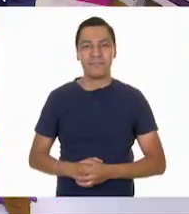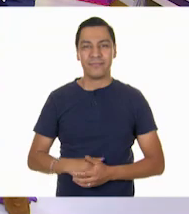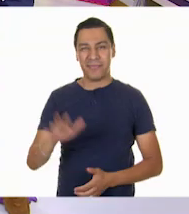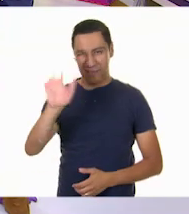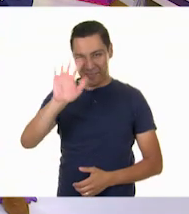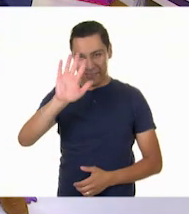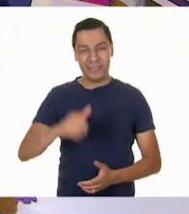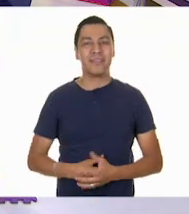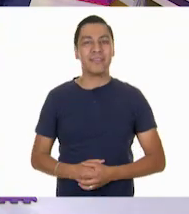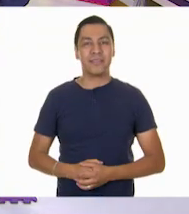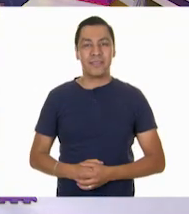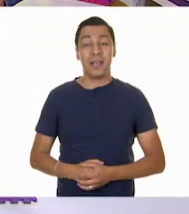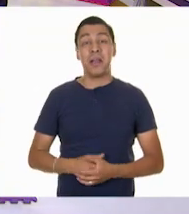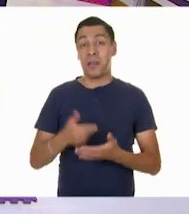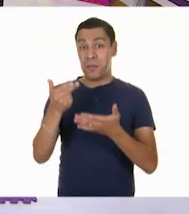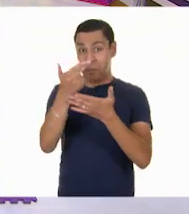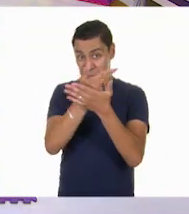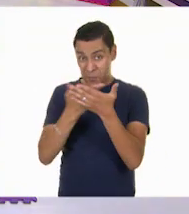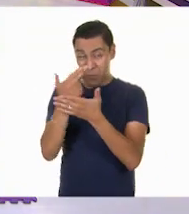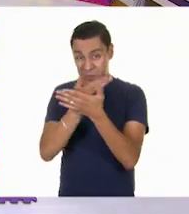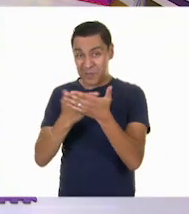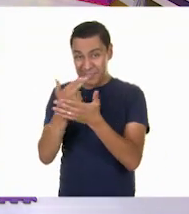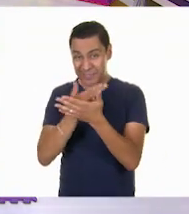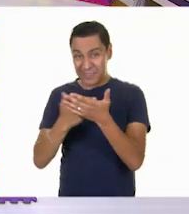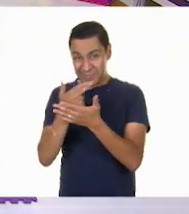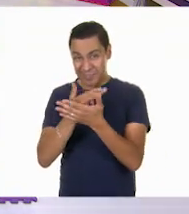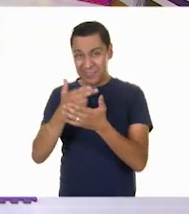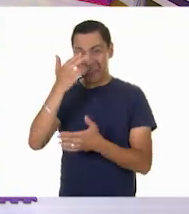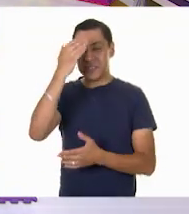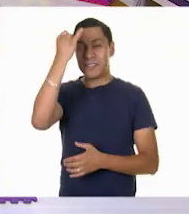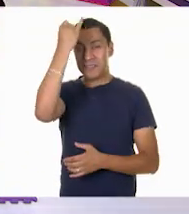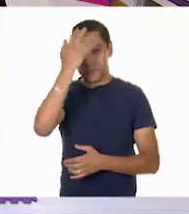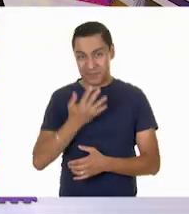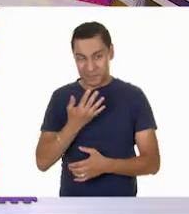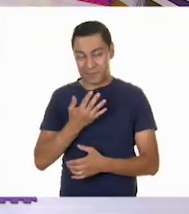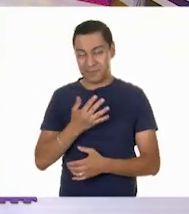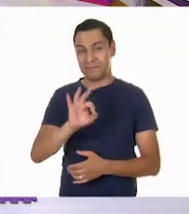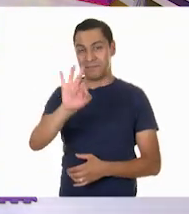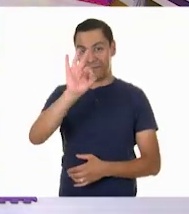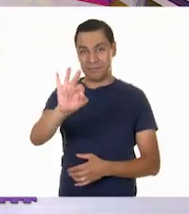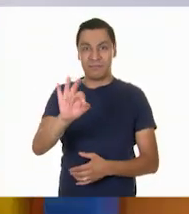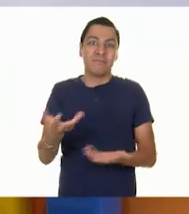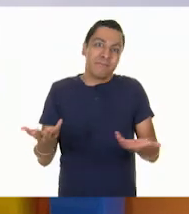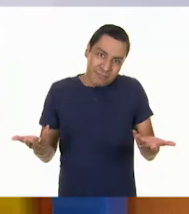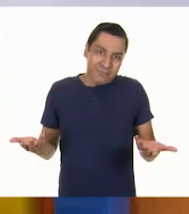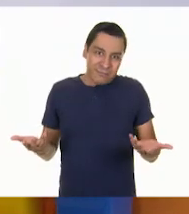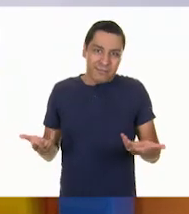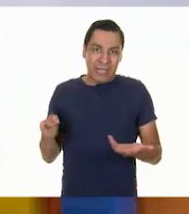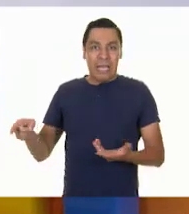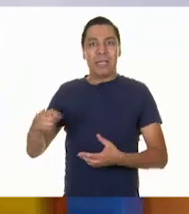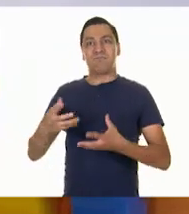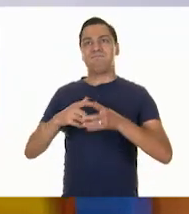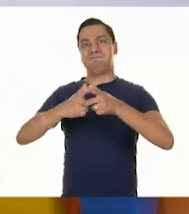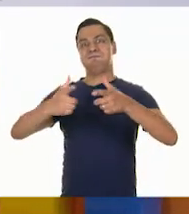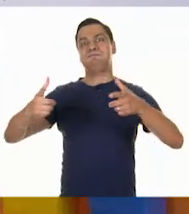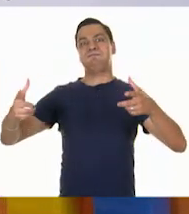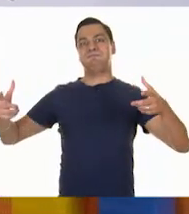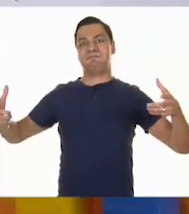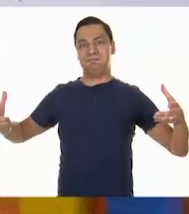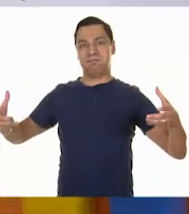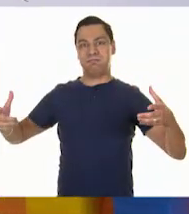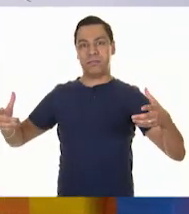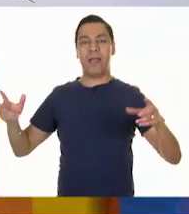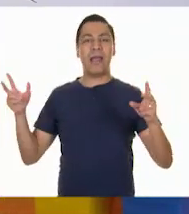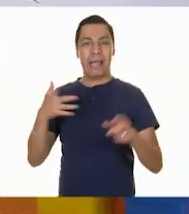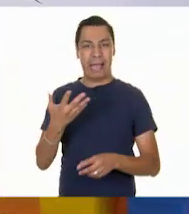Adiós. ¡Qué bonito dibujo nos hiciste! Claro, tiene mucha razón. Hay mucho espacio para correr y sobre todo hay